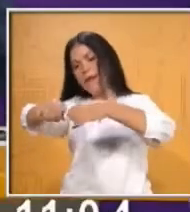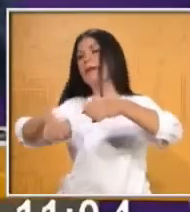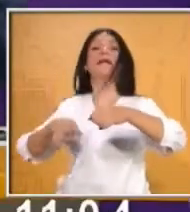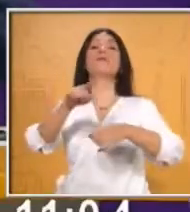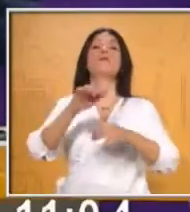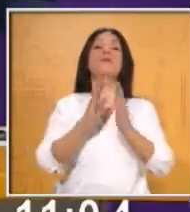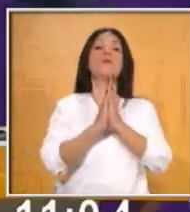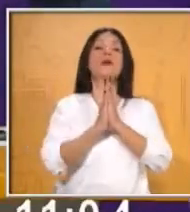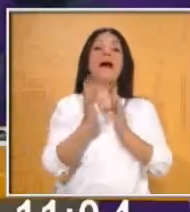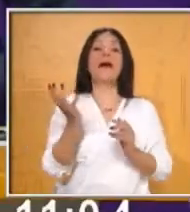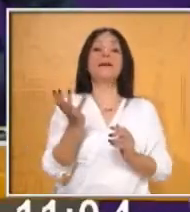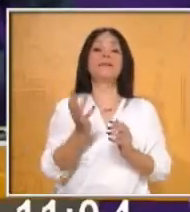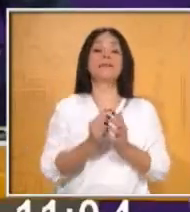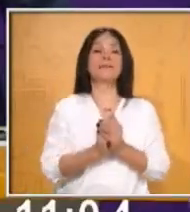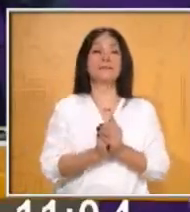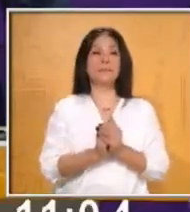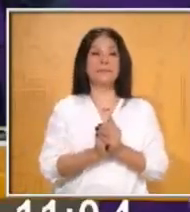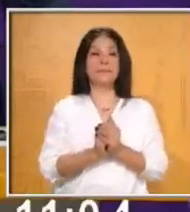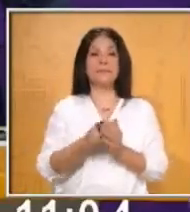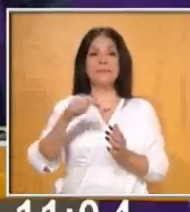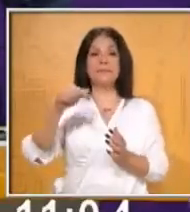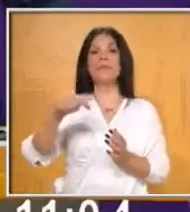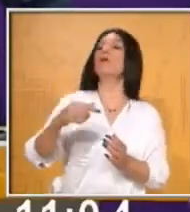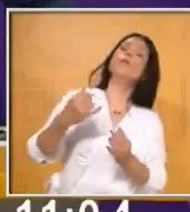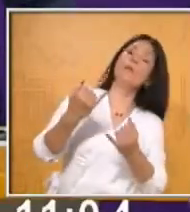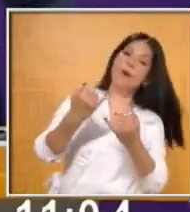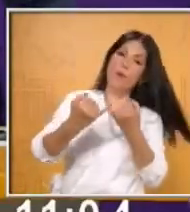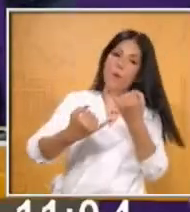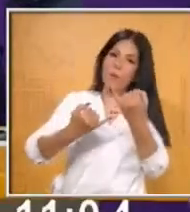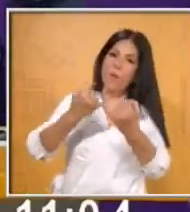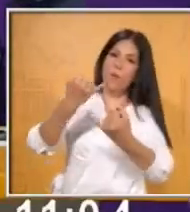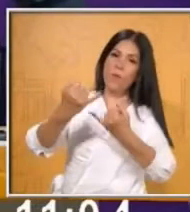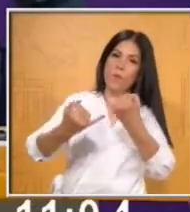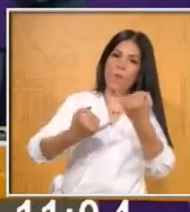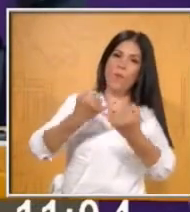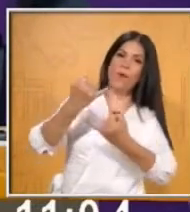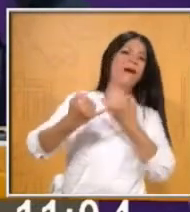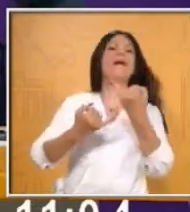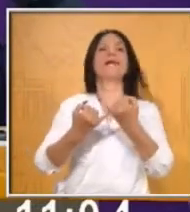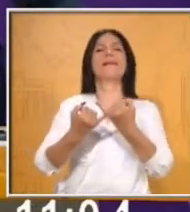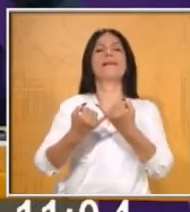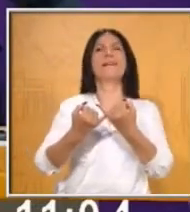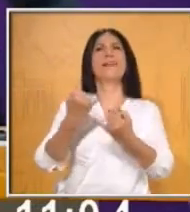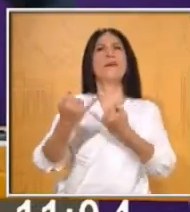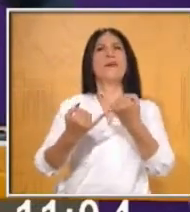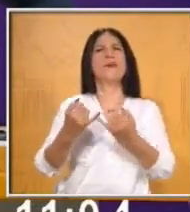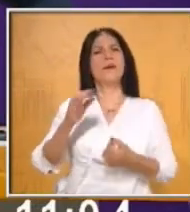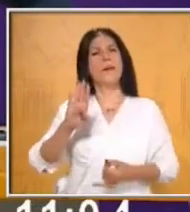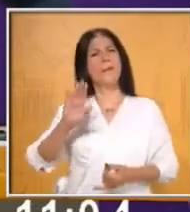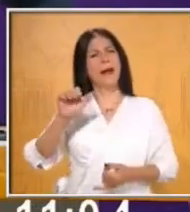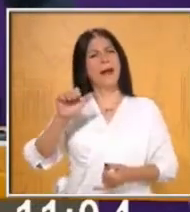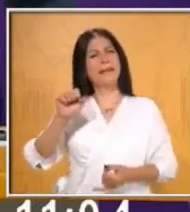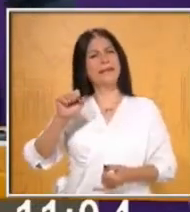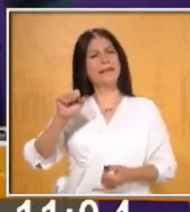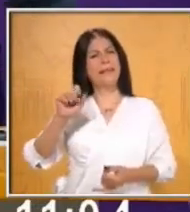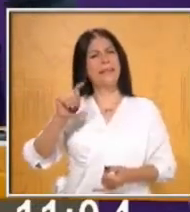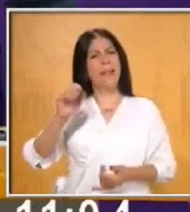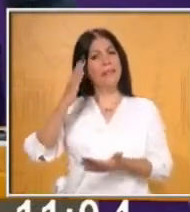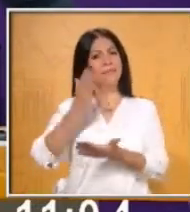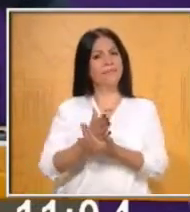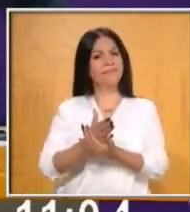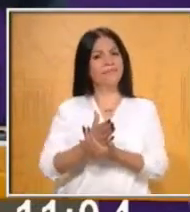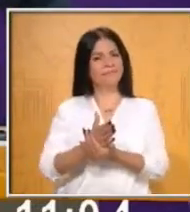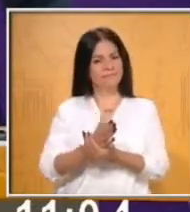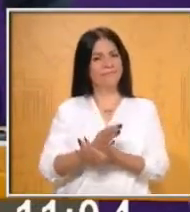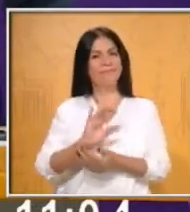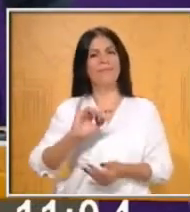porque como nos dijo Elsa, hoy vamos a jugar el basta de una forma un poquito diferente, ¿ok? Vamos a comenzar el día